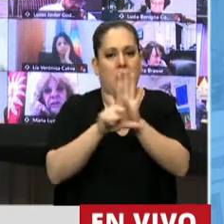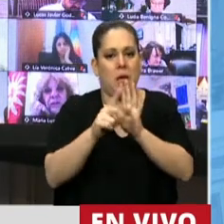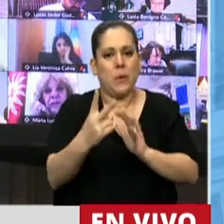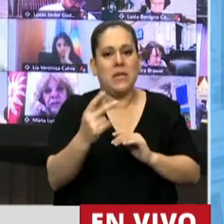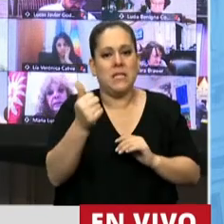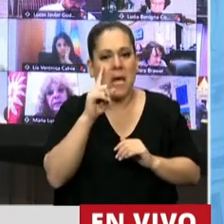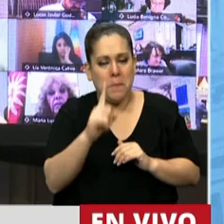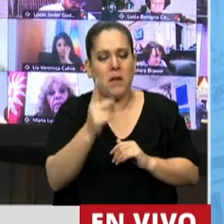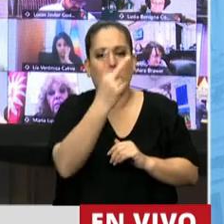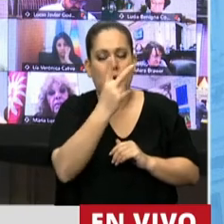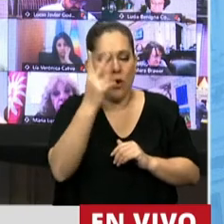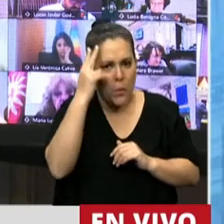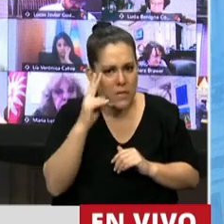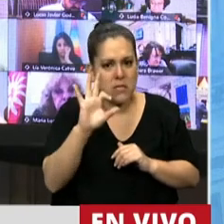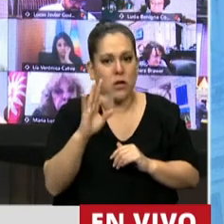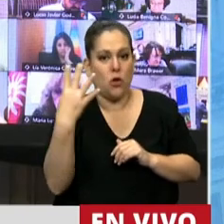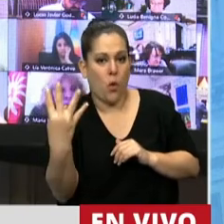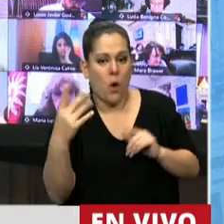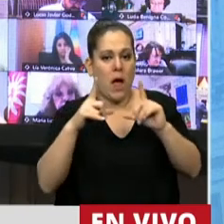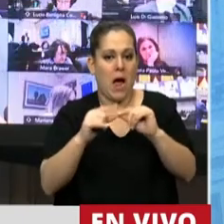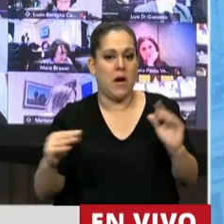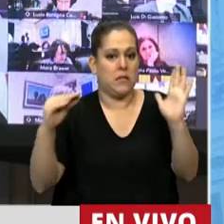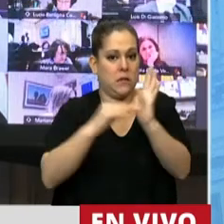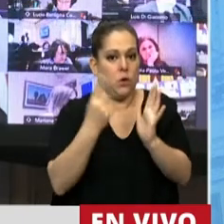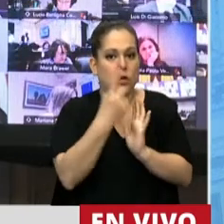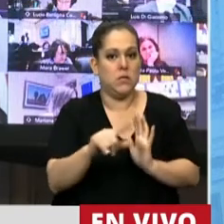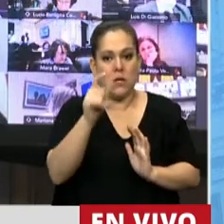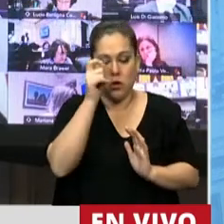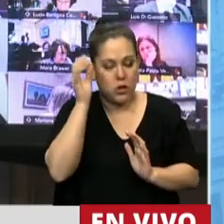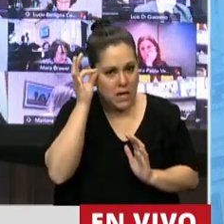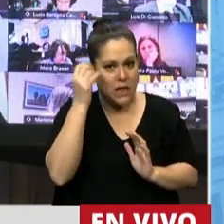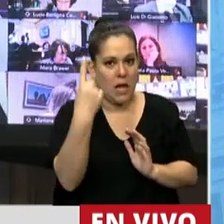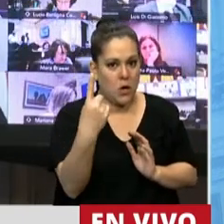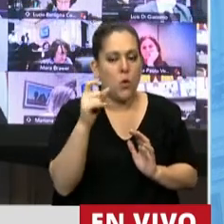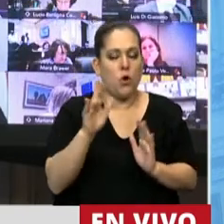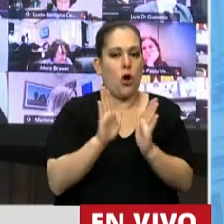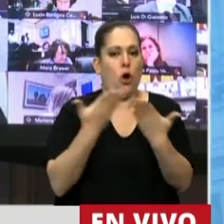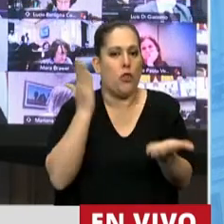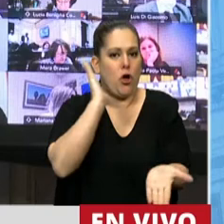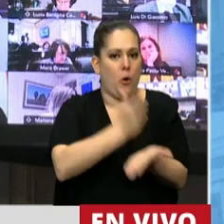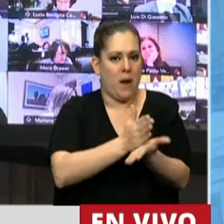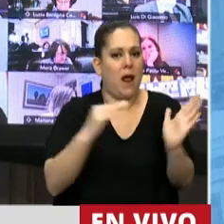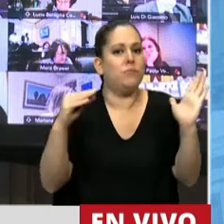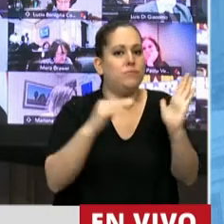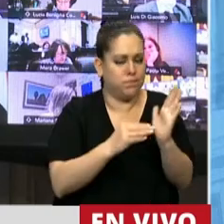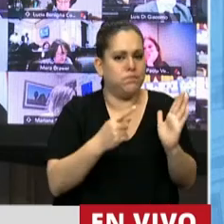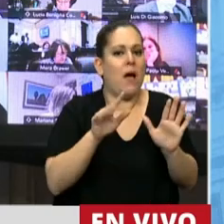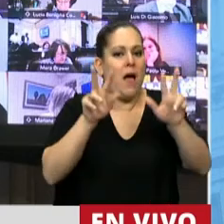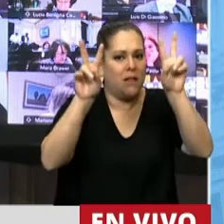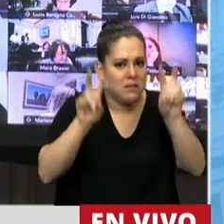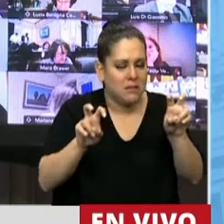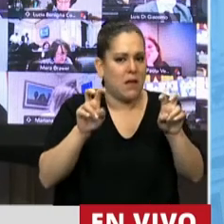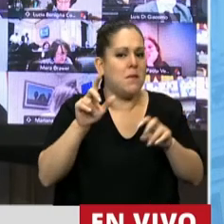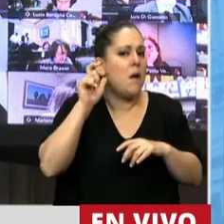donde se incorporó el artículo 131 al Código Penal que tipifica el grooming. Hasta la